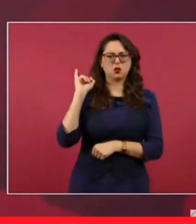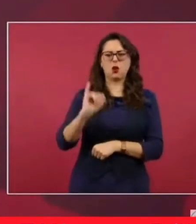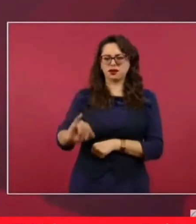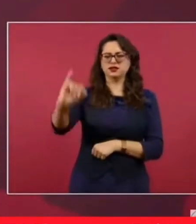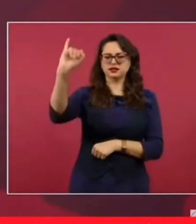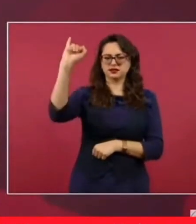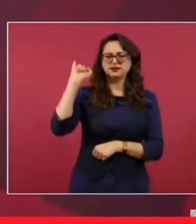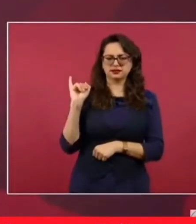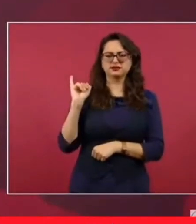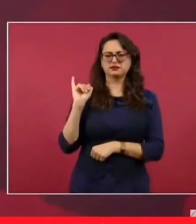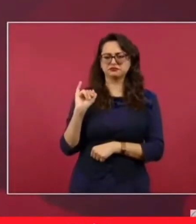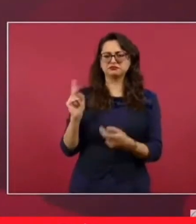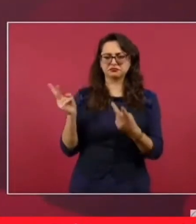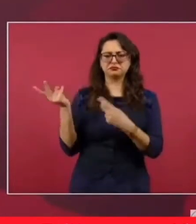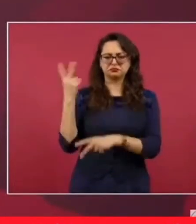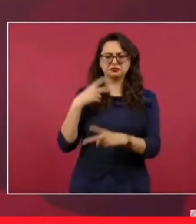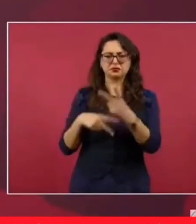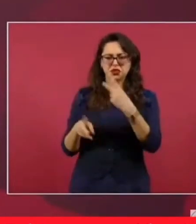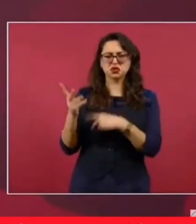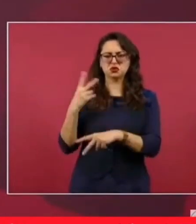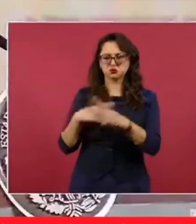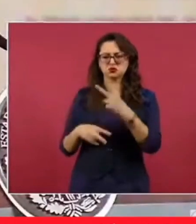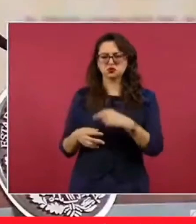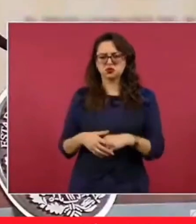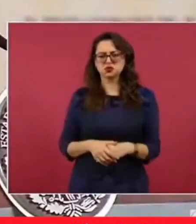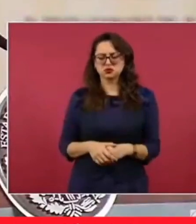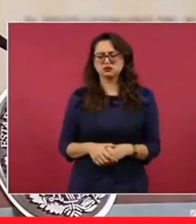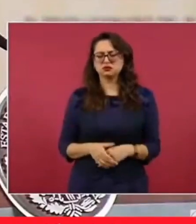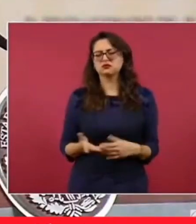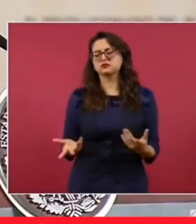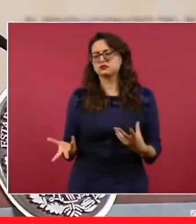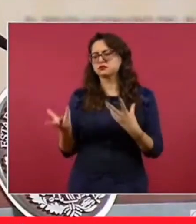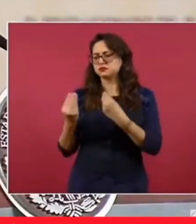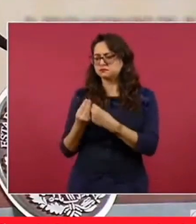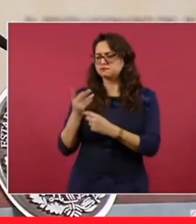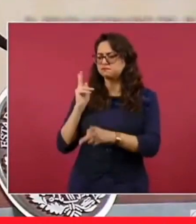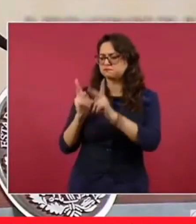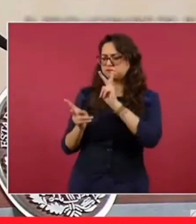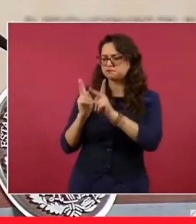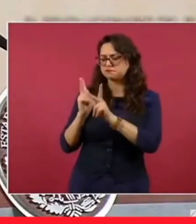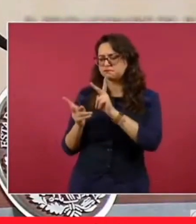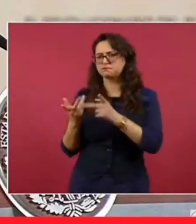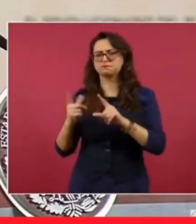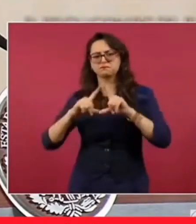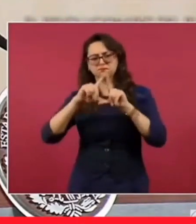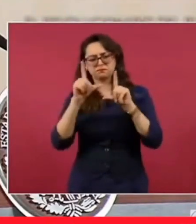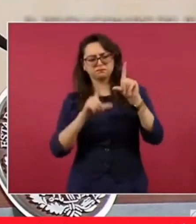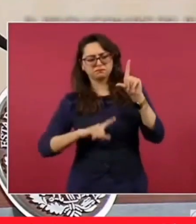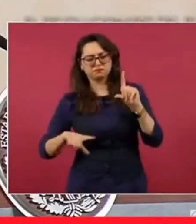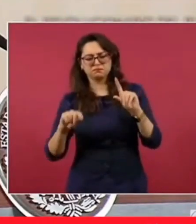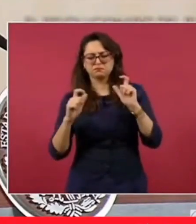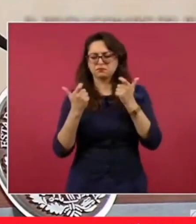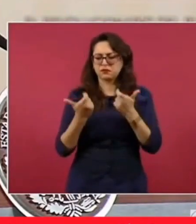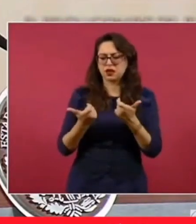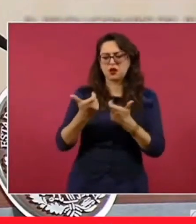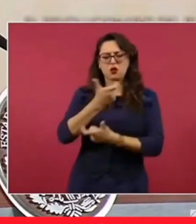sí. Si platicamos sobre la situación económica del país, él coincide